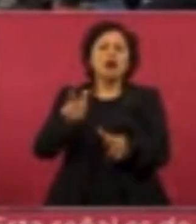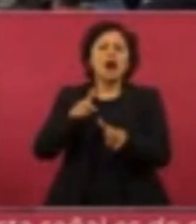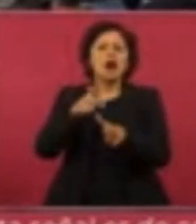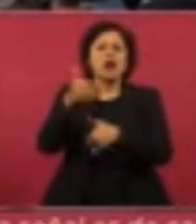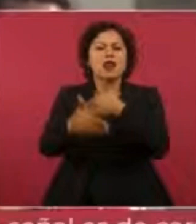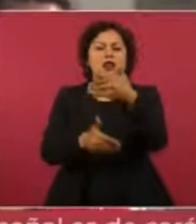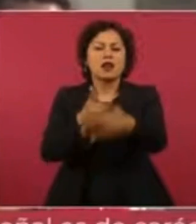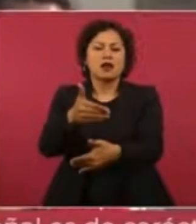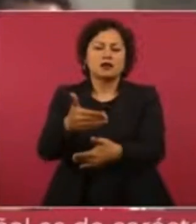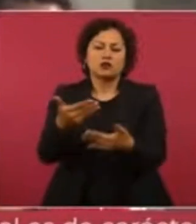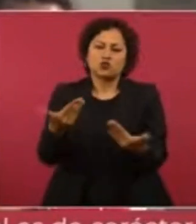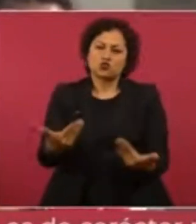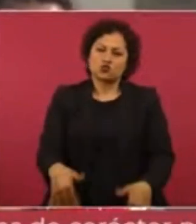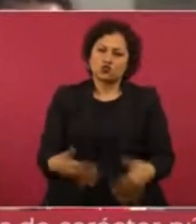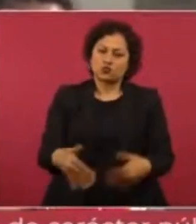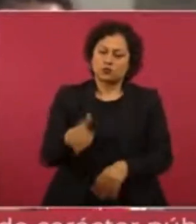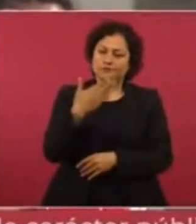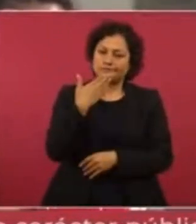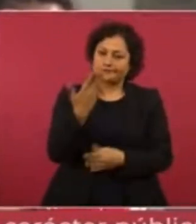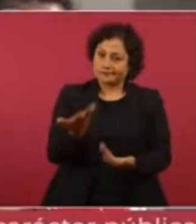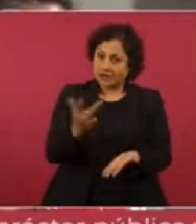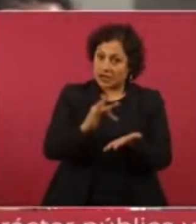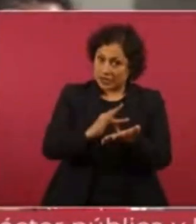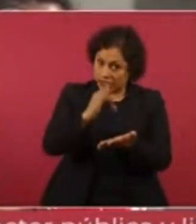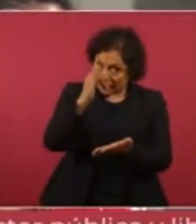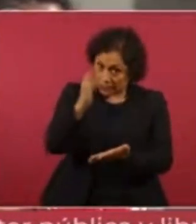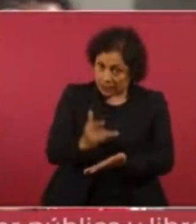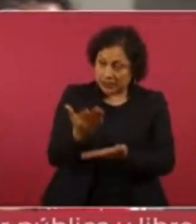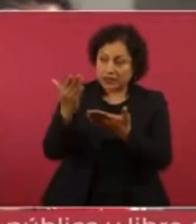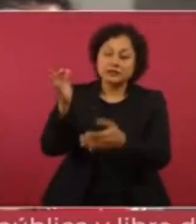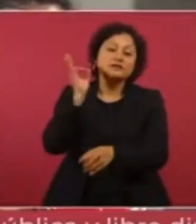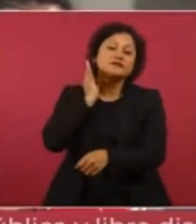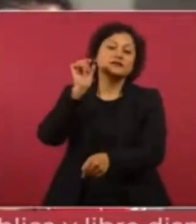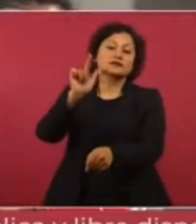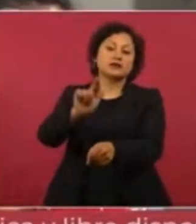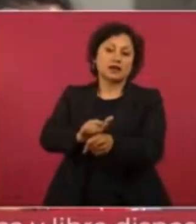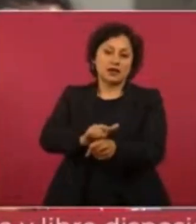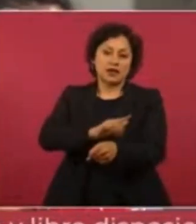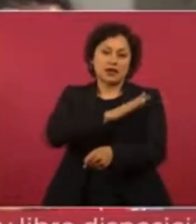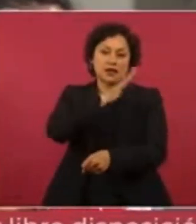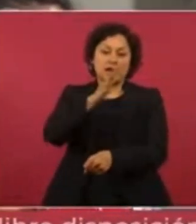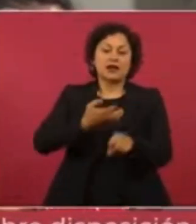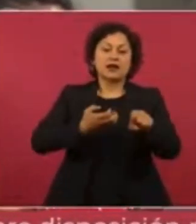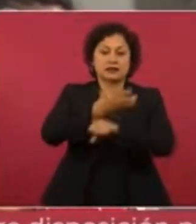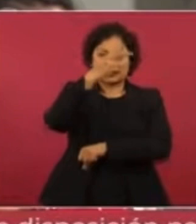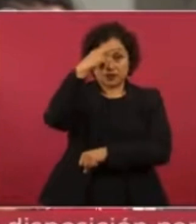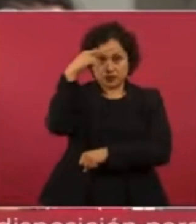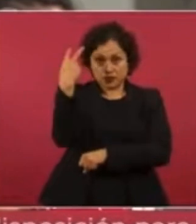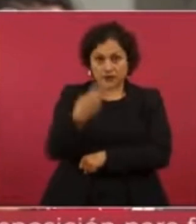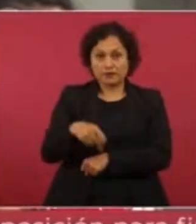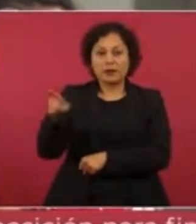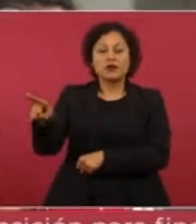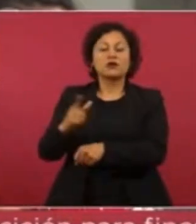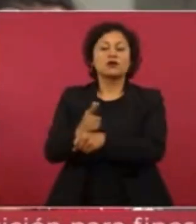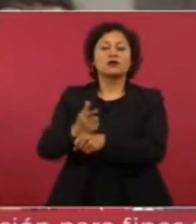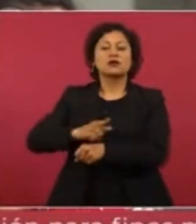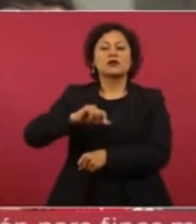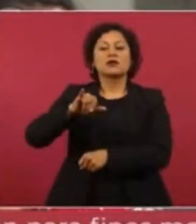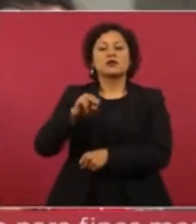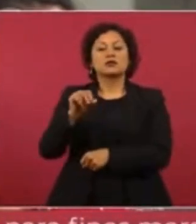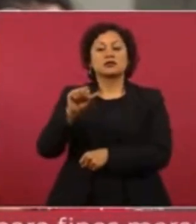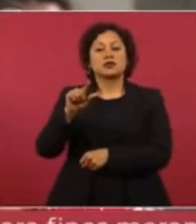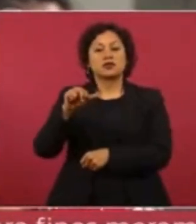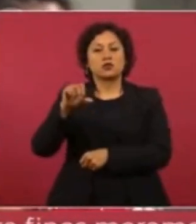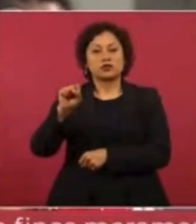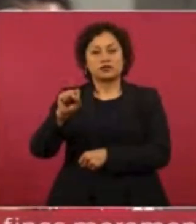Agradezco por este operativo a la Fiscalía General del Estado de México, al licenciado José Luis Cervantes,